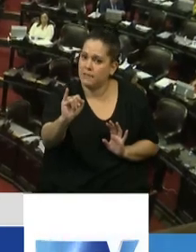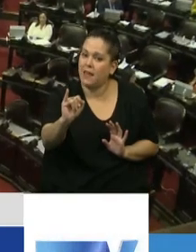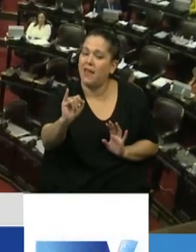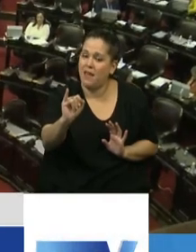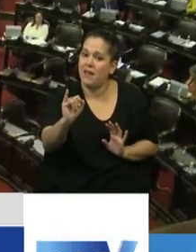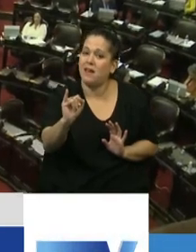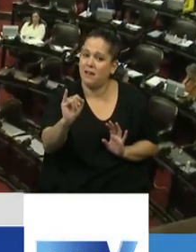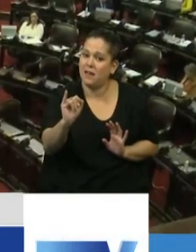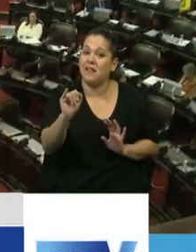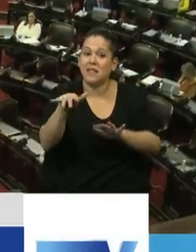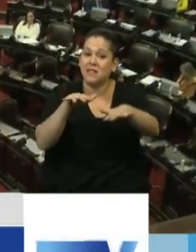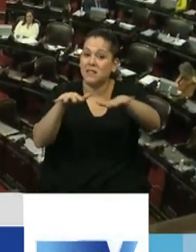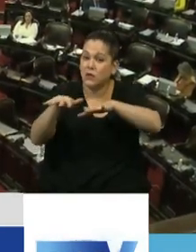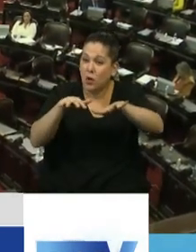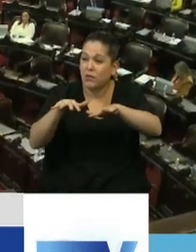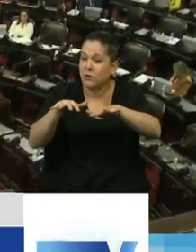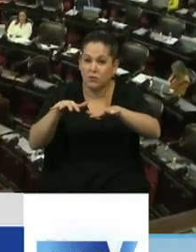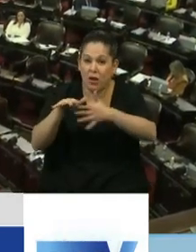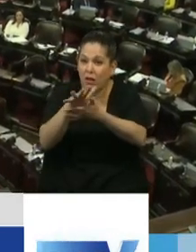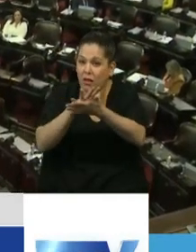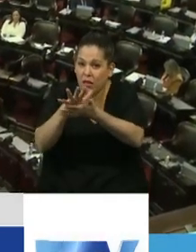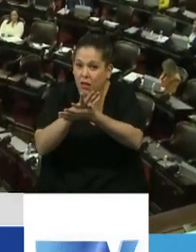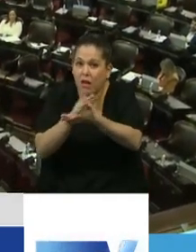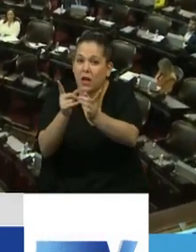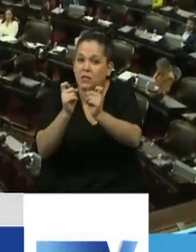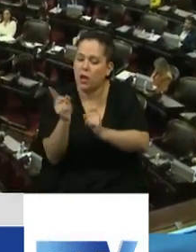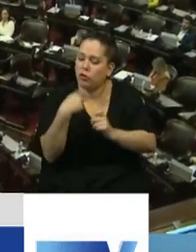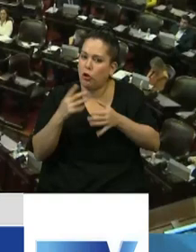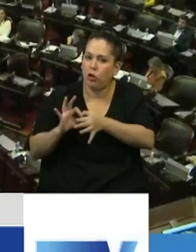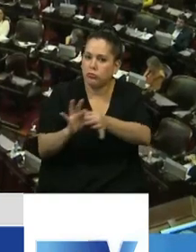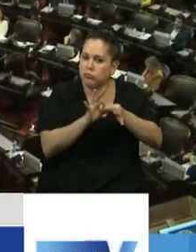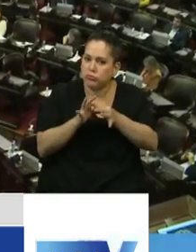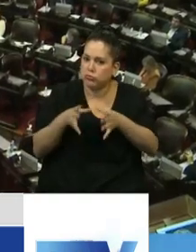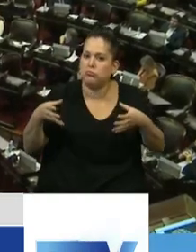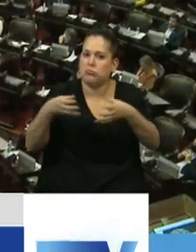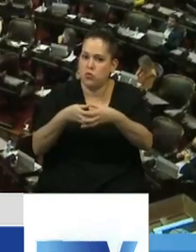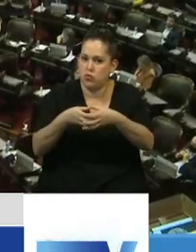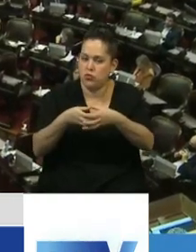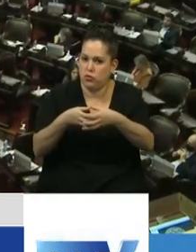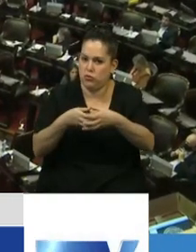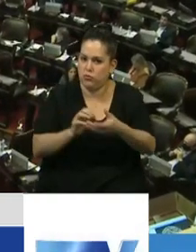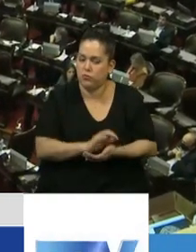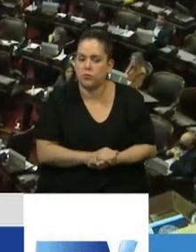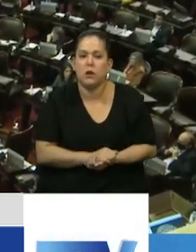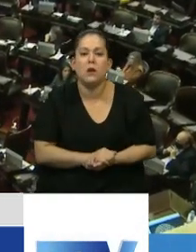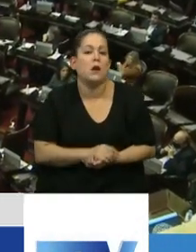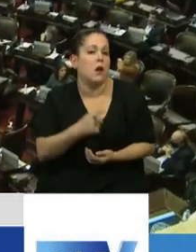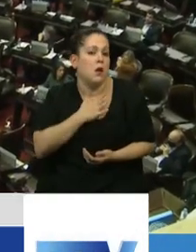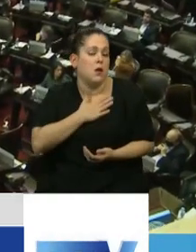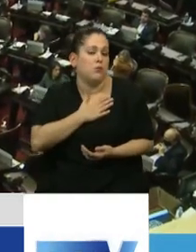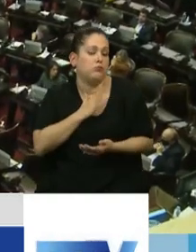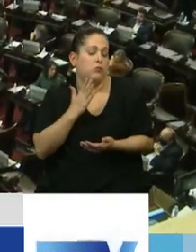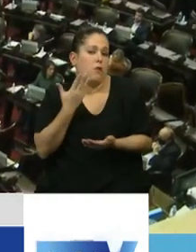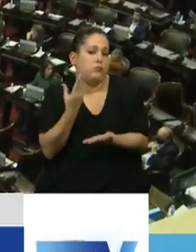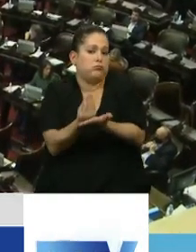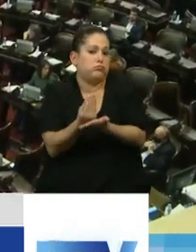salir de la crisis va a requerir de todos y atravesarla también. Y nuestro rol como oposición